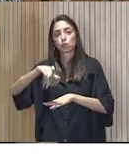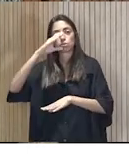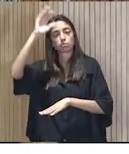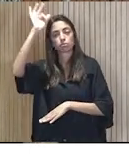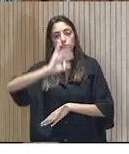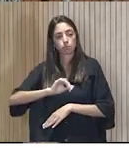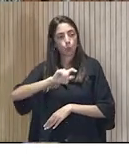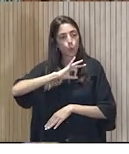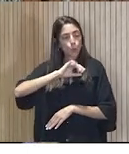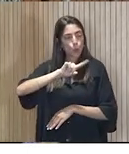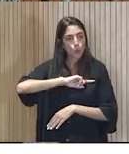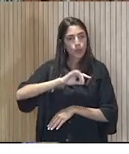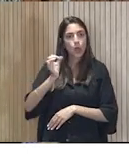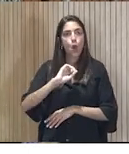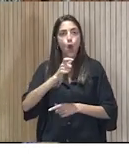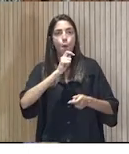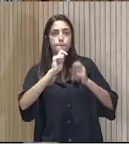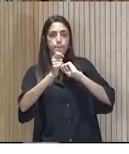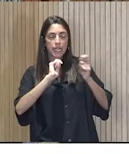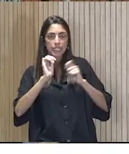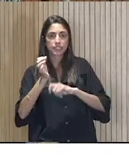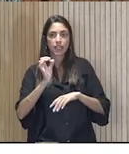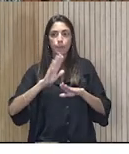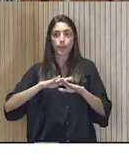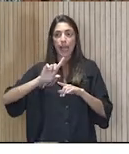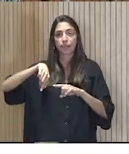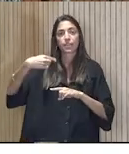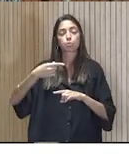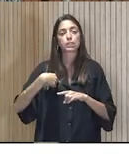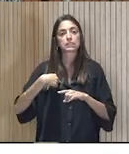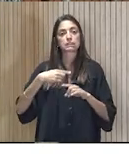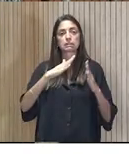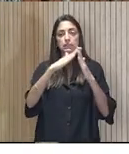de prensa, para nosotros o para lo que contemos luego de tal acto en tal casa.